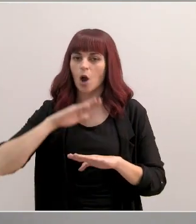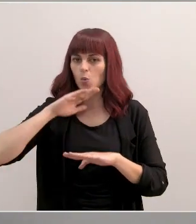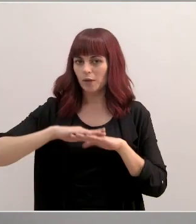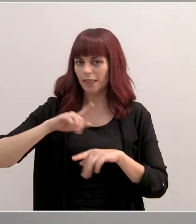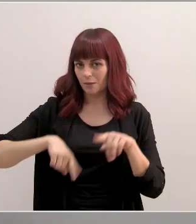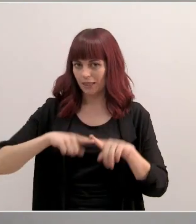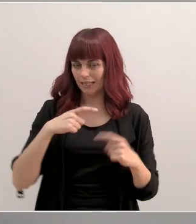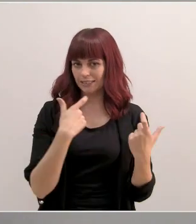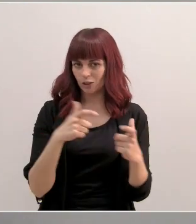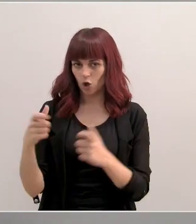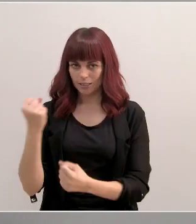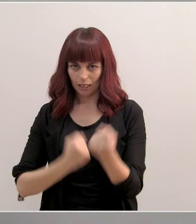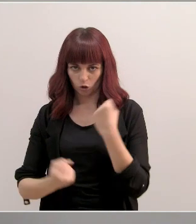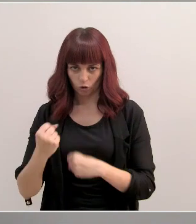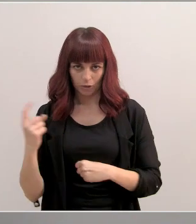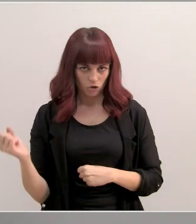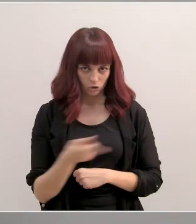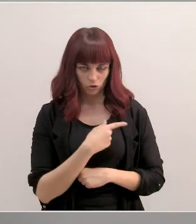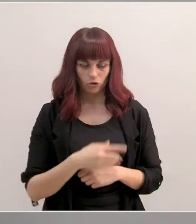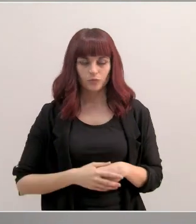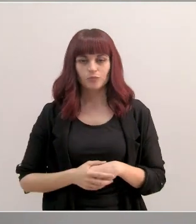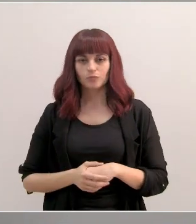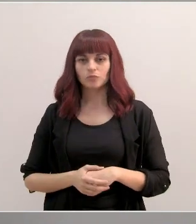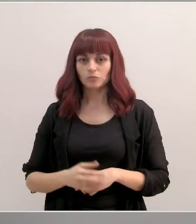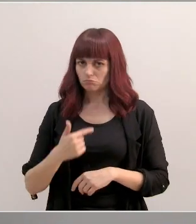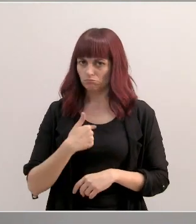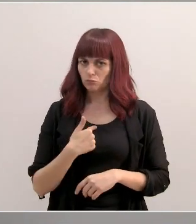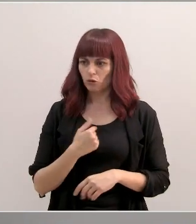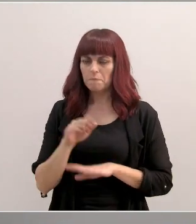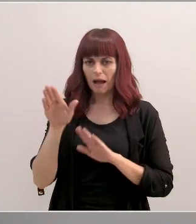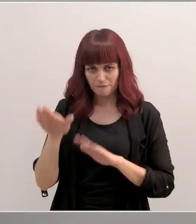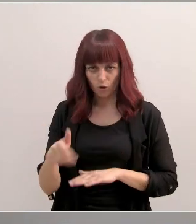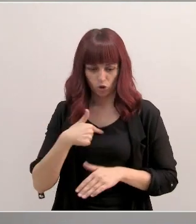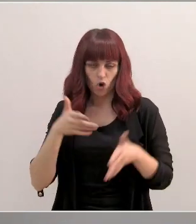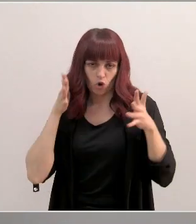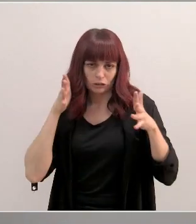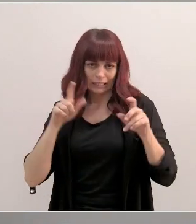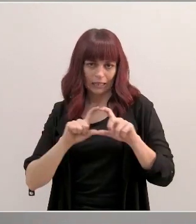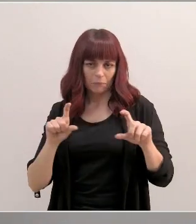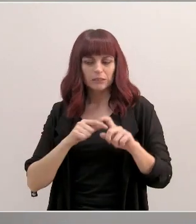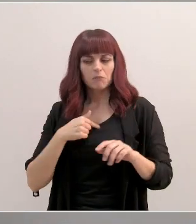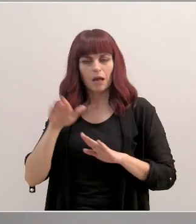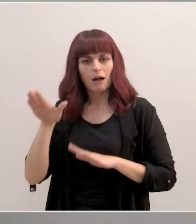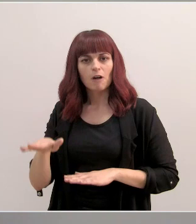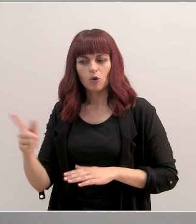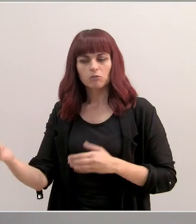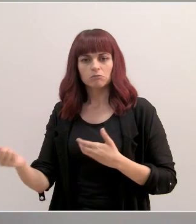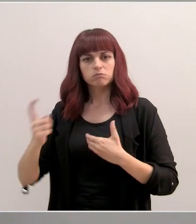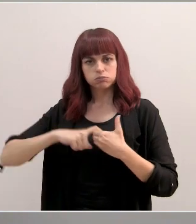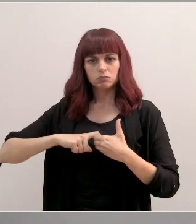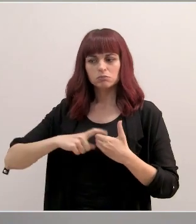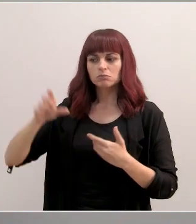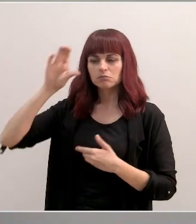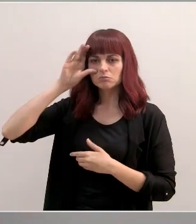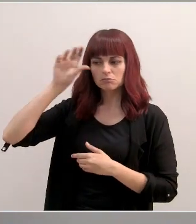distintos sectores económicos. Y bueno, yo sí soy partidaria como consejera de empresa de que se